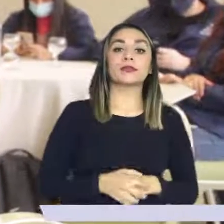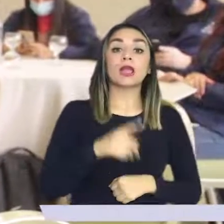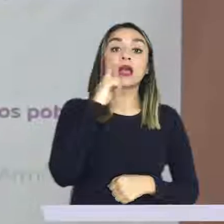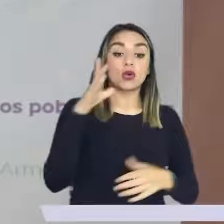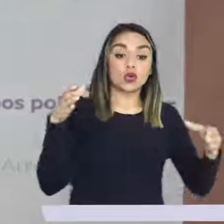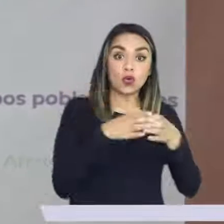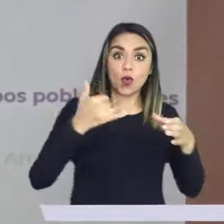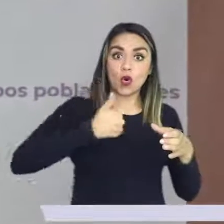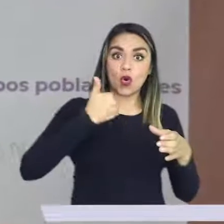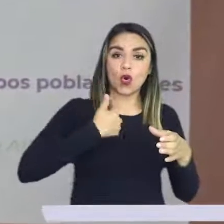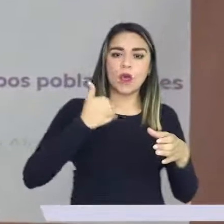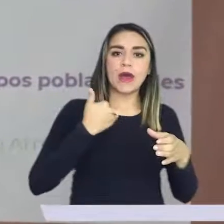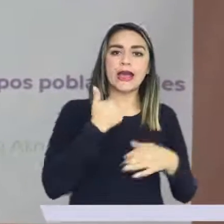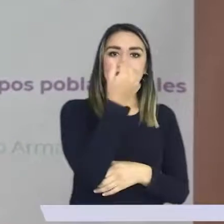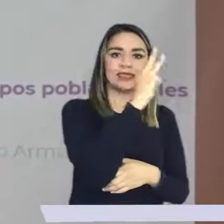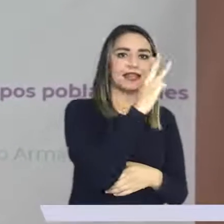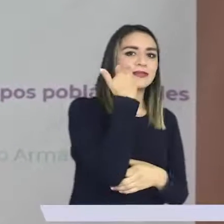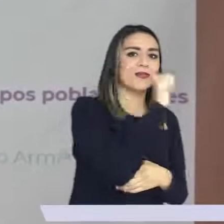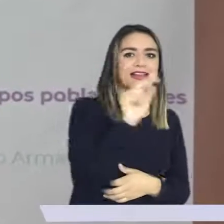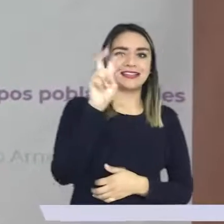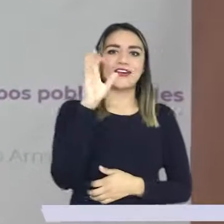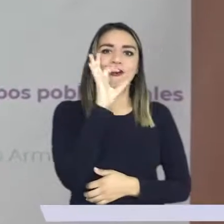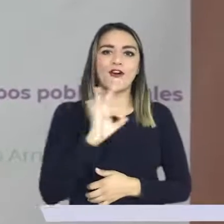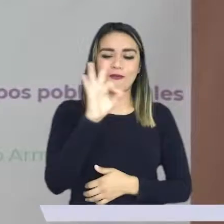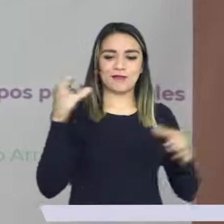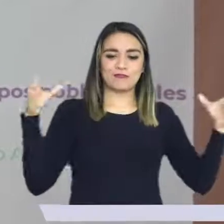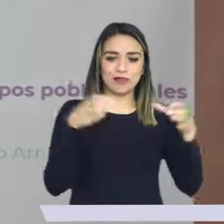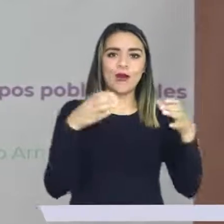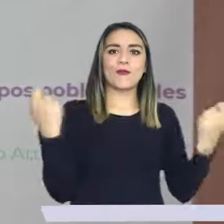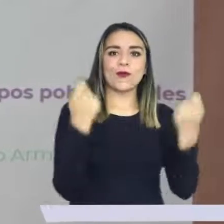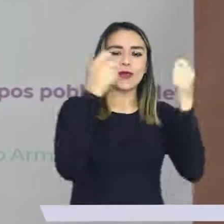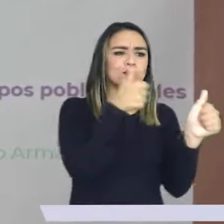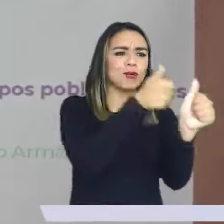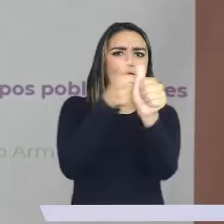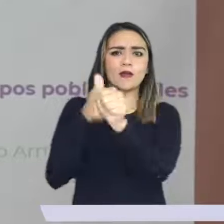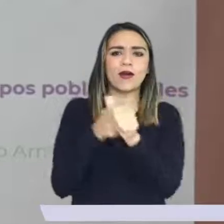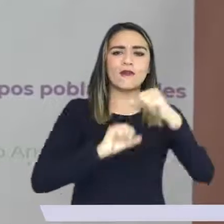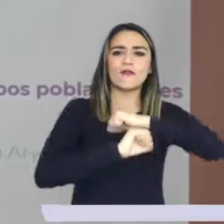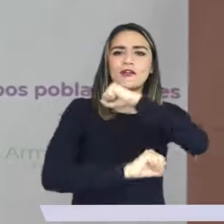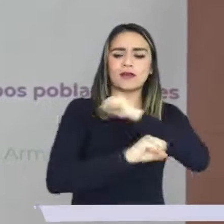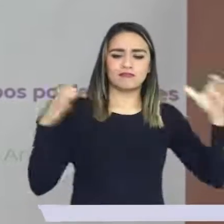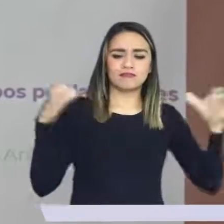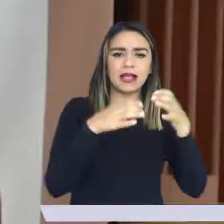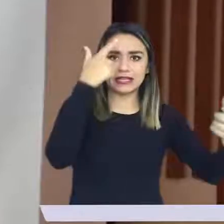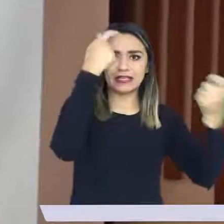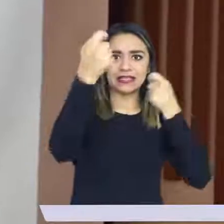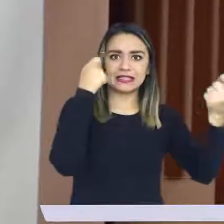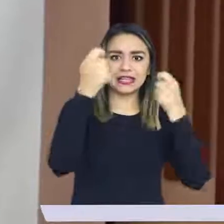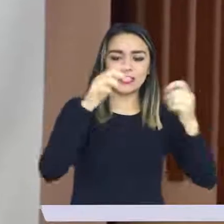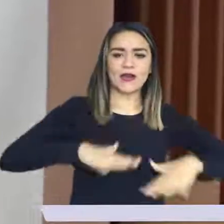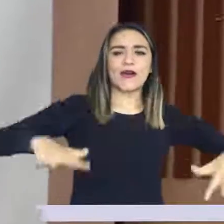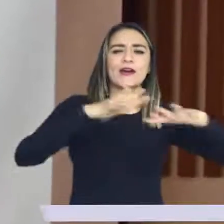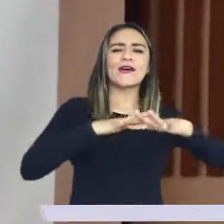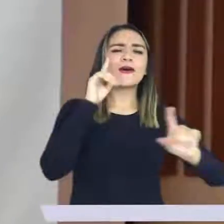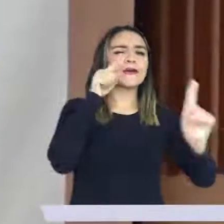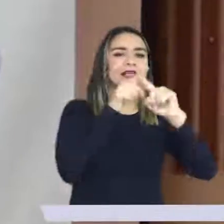poblacional. El grupo de anfitriones quedó conformado por 13 mujeres y 7 hombres que acompañarán a los promotores locales, fortaleciendo el equipo y la